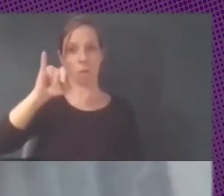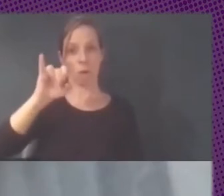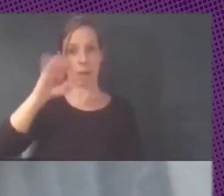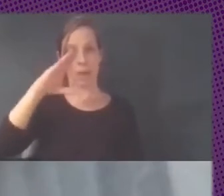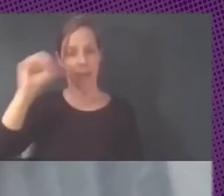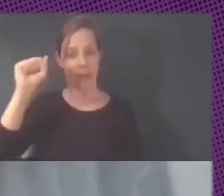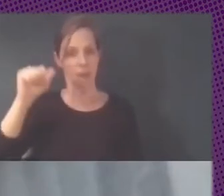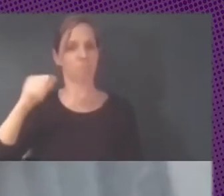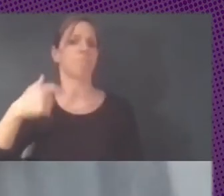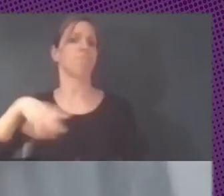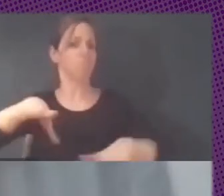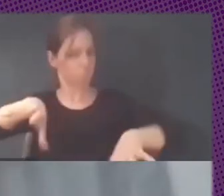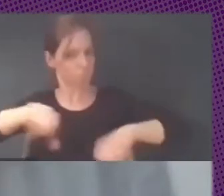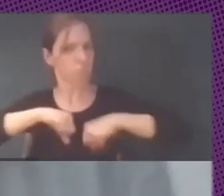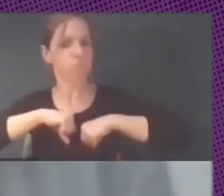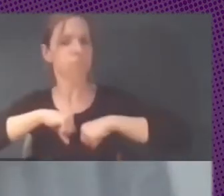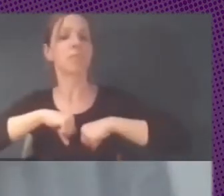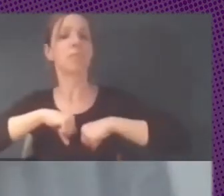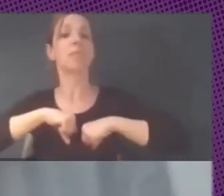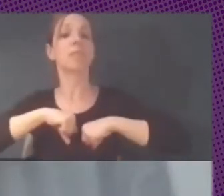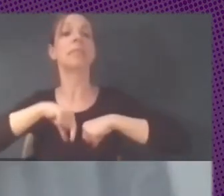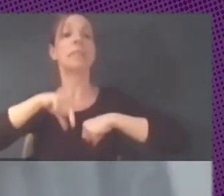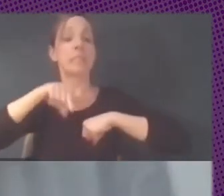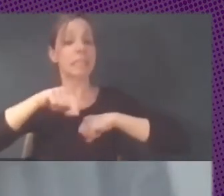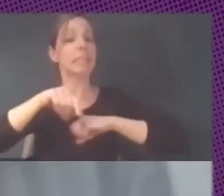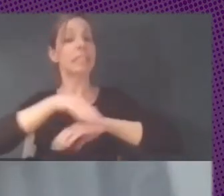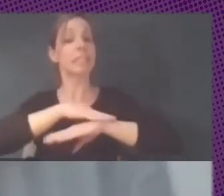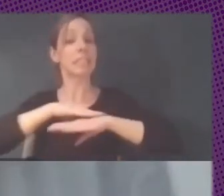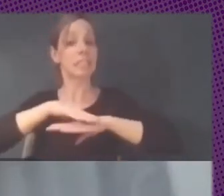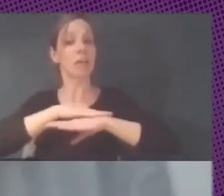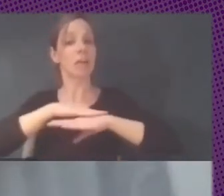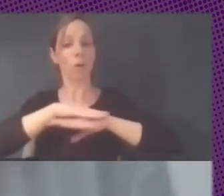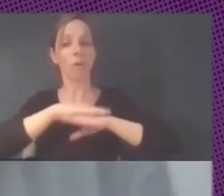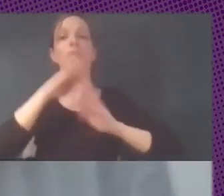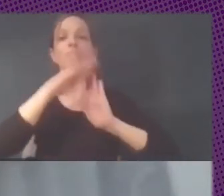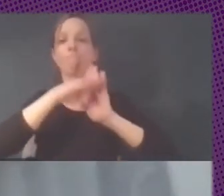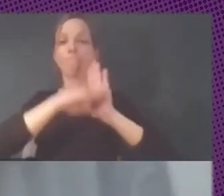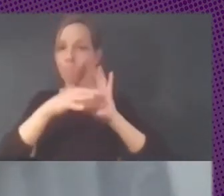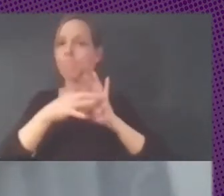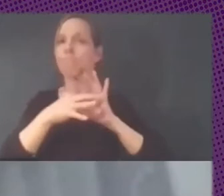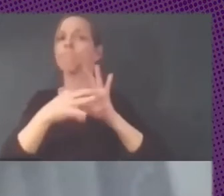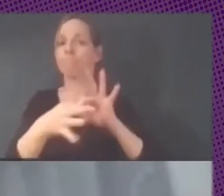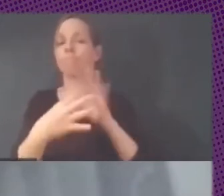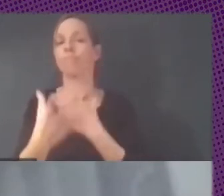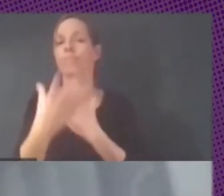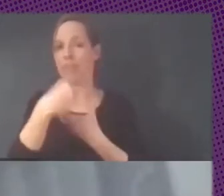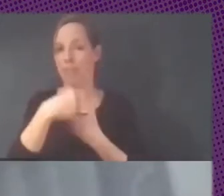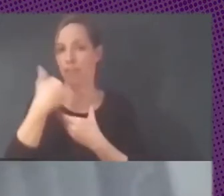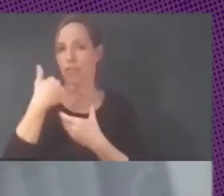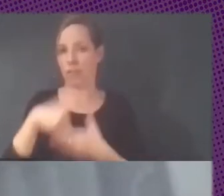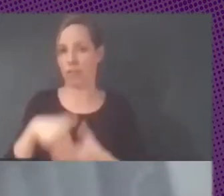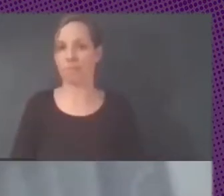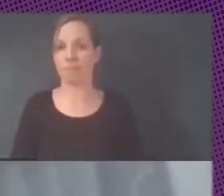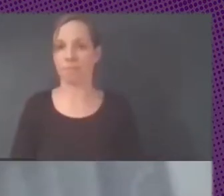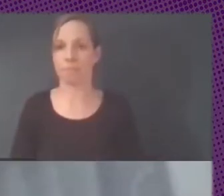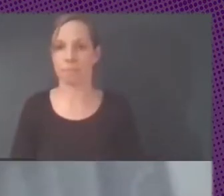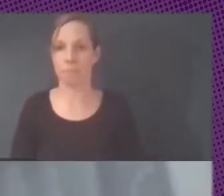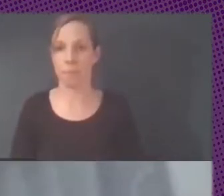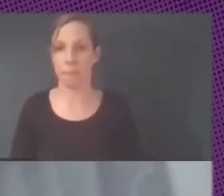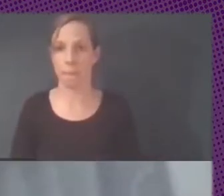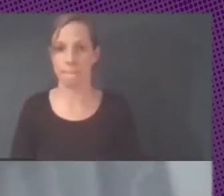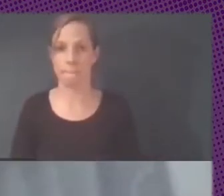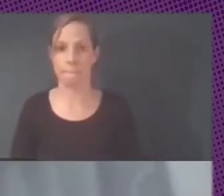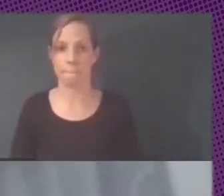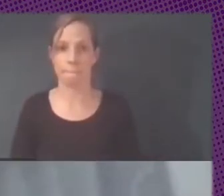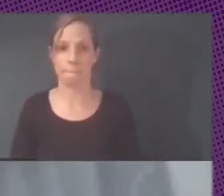ese gobierno ya tenía en el programa el tema del software libre. De todas formas, no fue